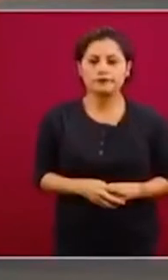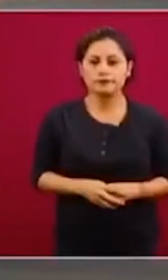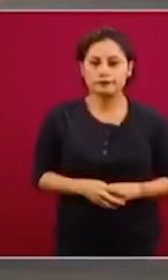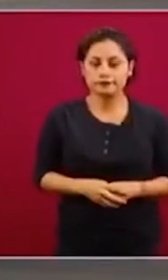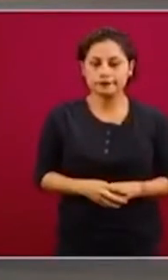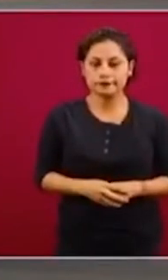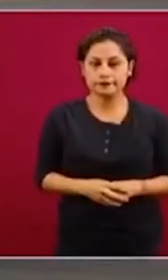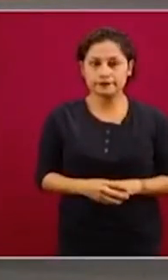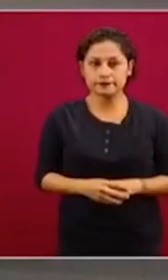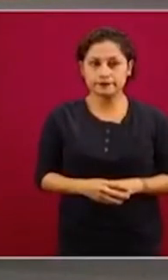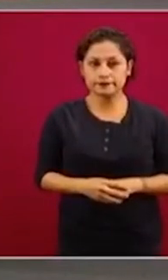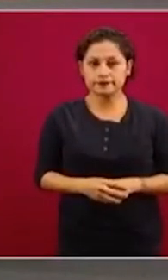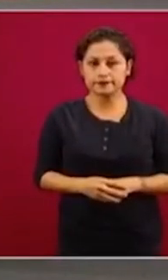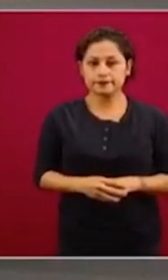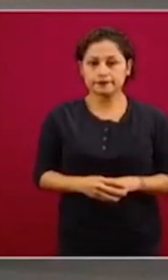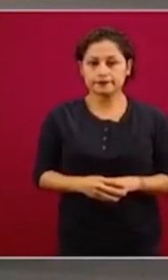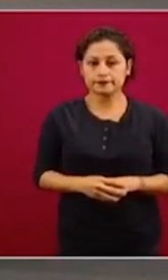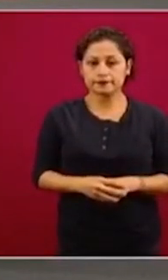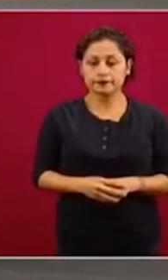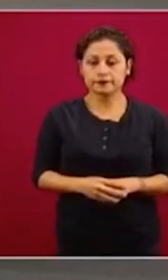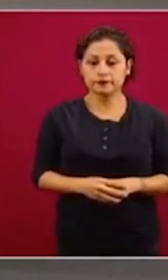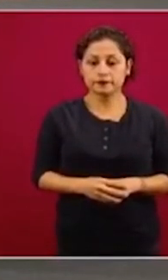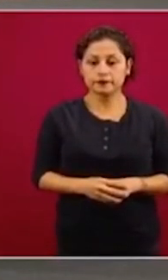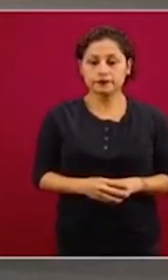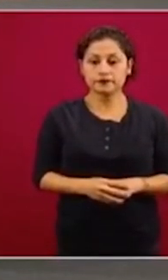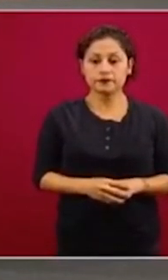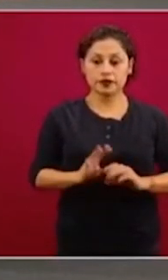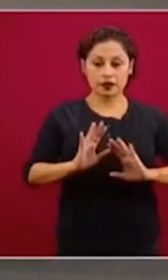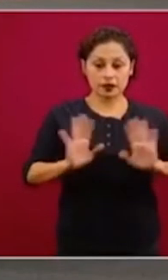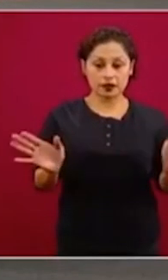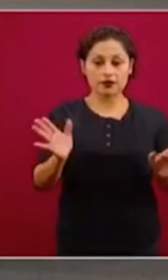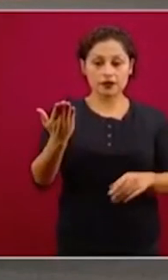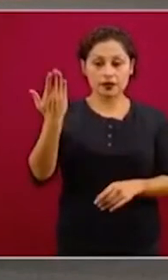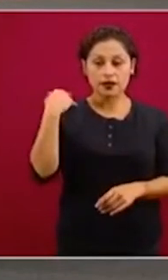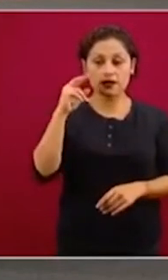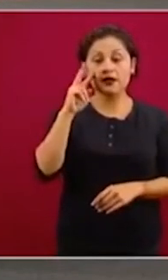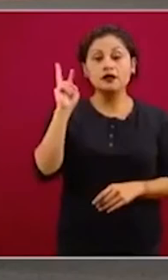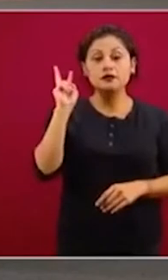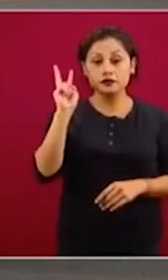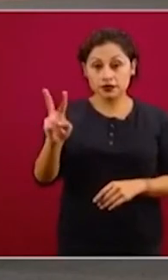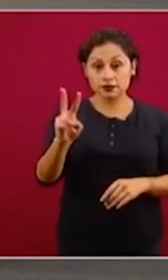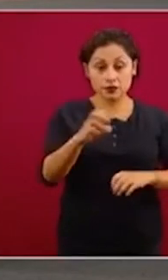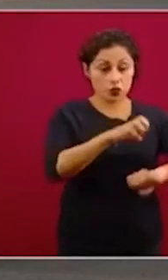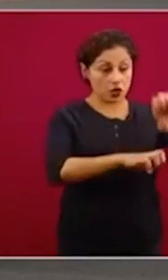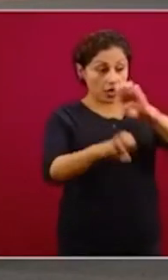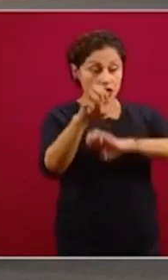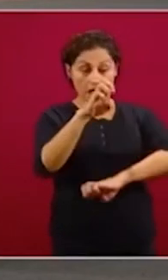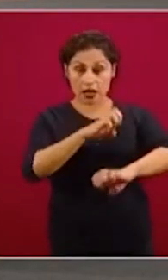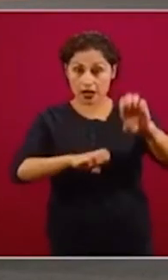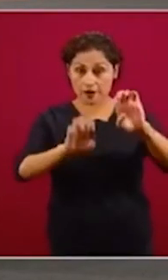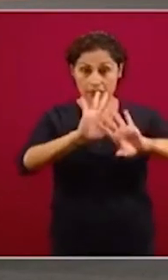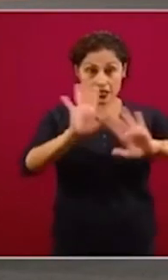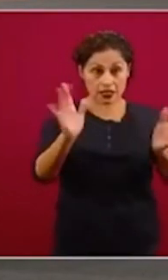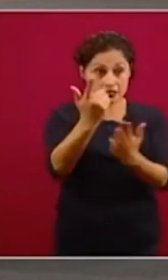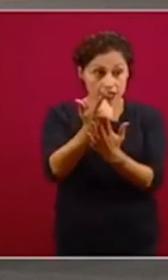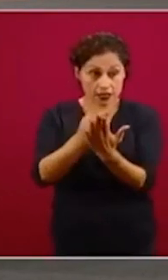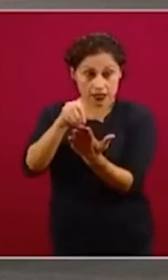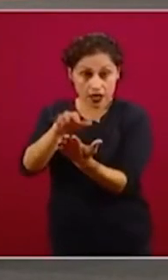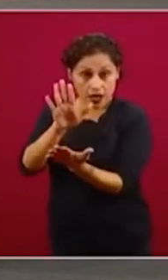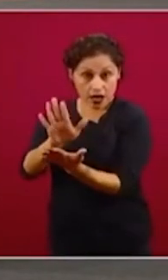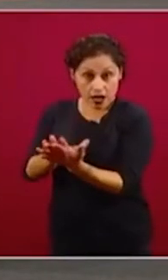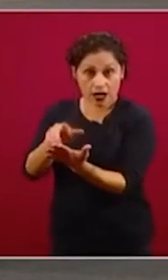Del total de las empresas que ya han sido validadas, que ya van a empezar a recibir su crédito,